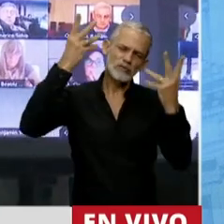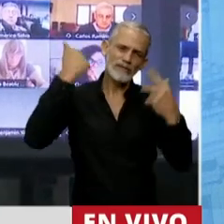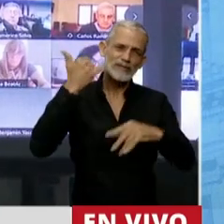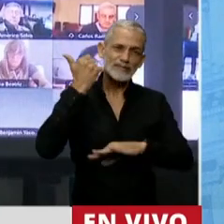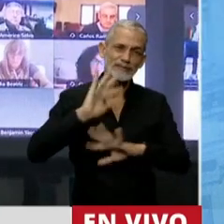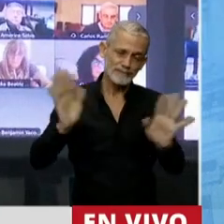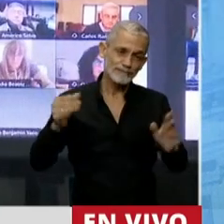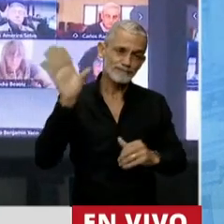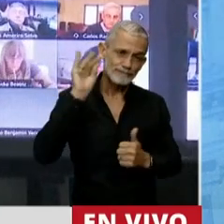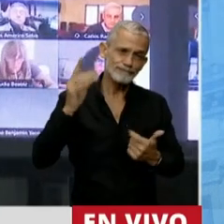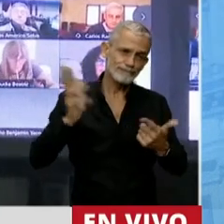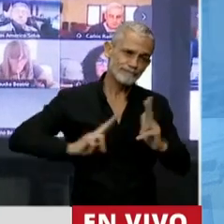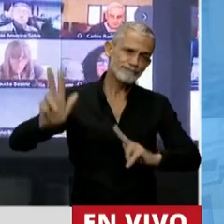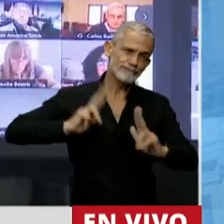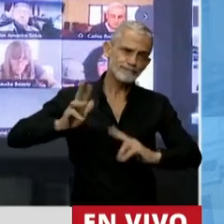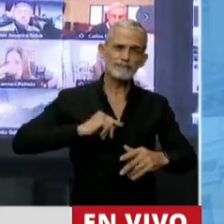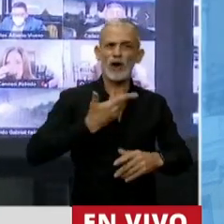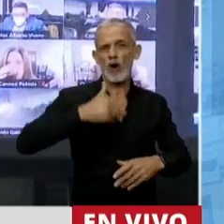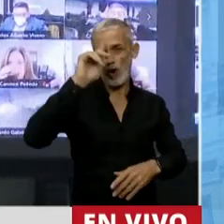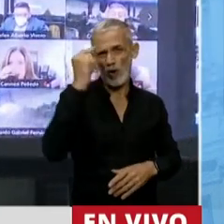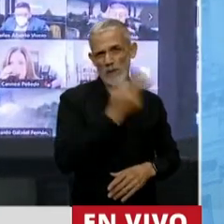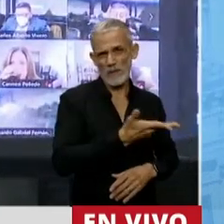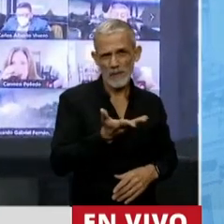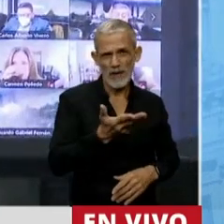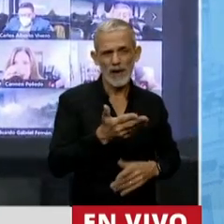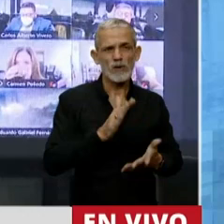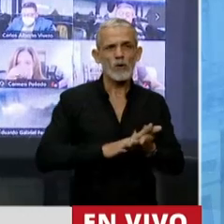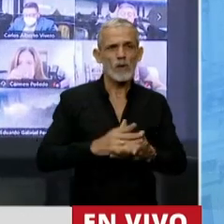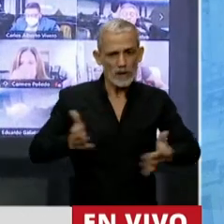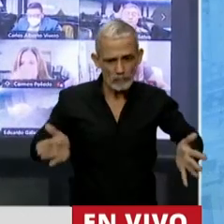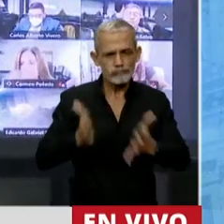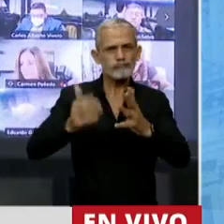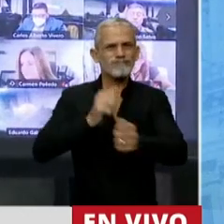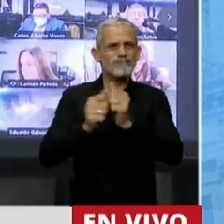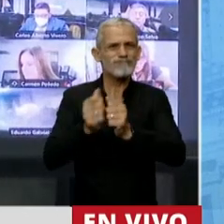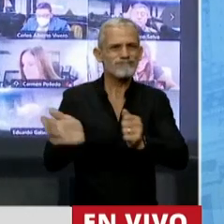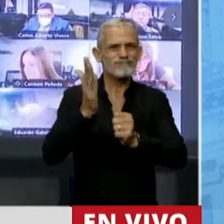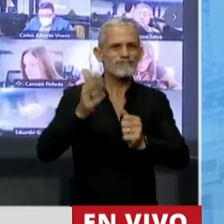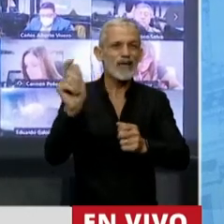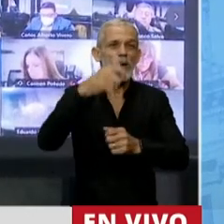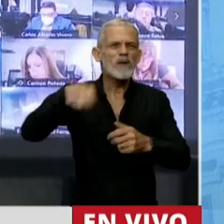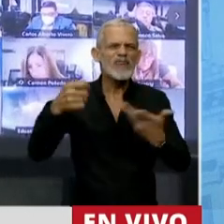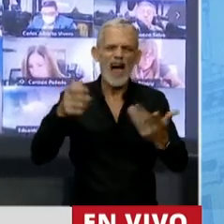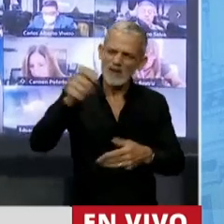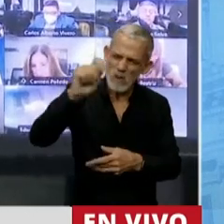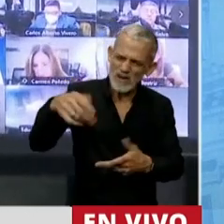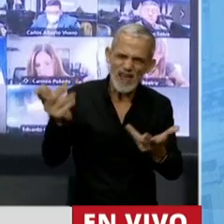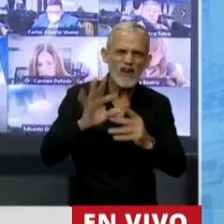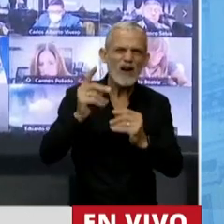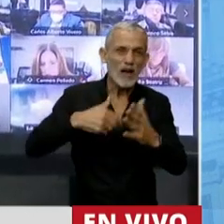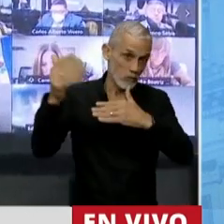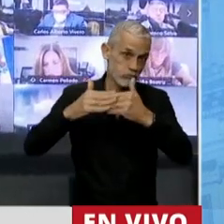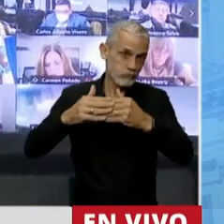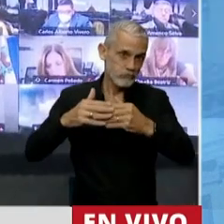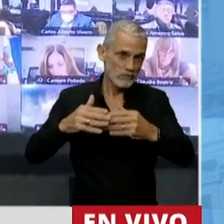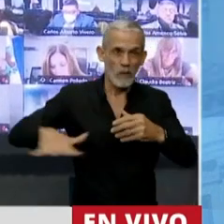escuchamos por parte del oficialismo, emprendimiento inmobiliario. No todos son